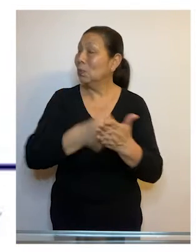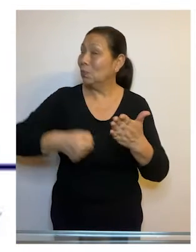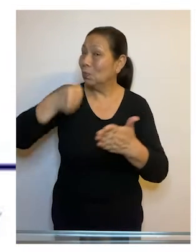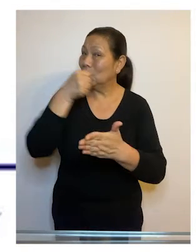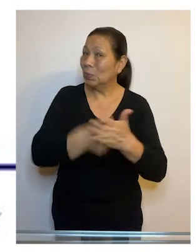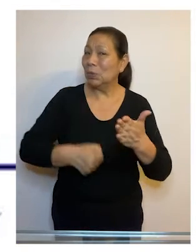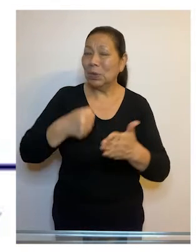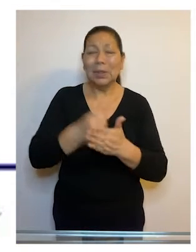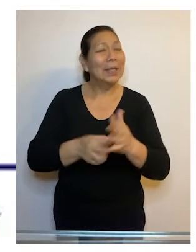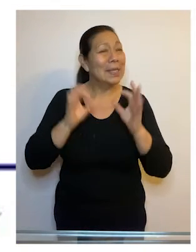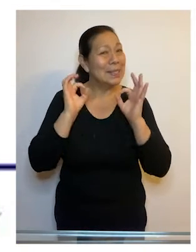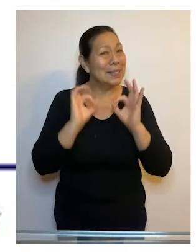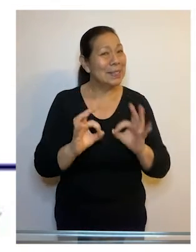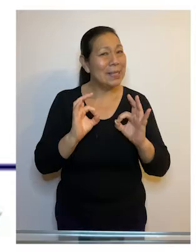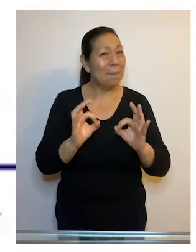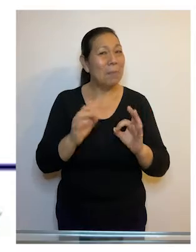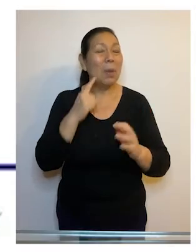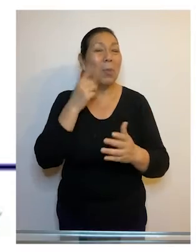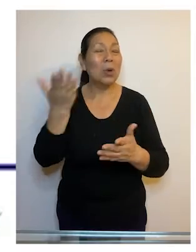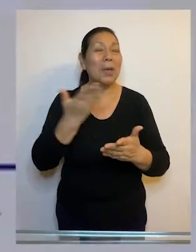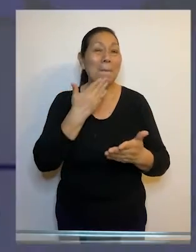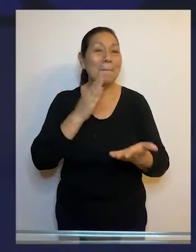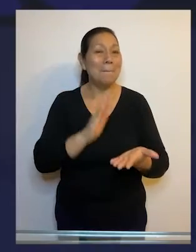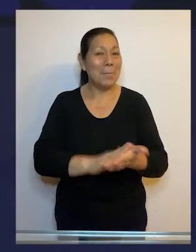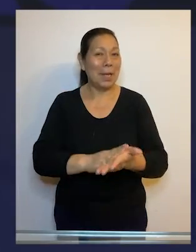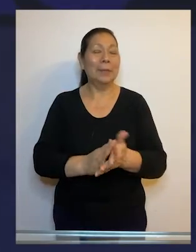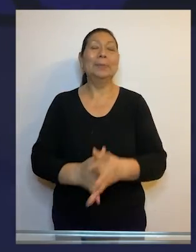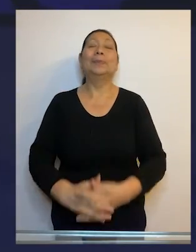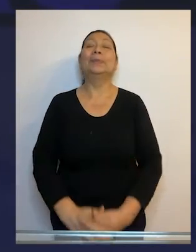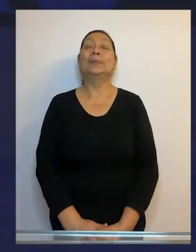lucha del pueblo por construirse como ciudadanos.